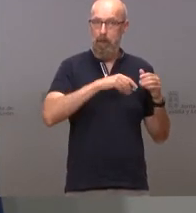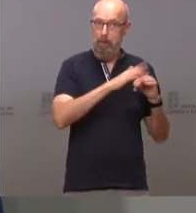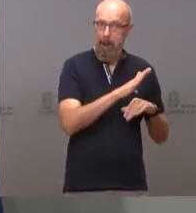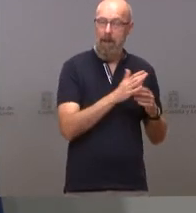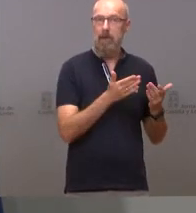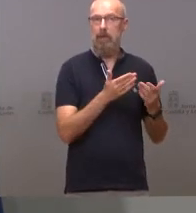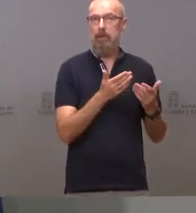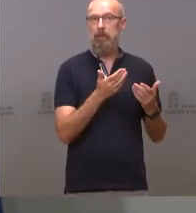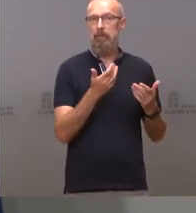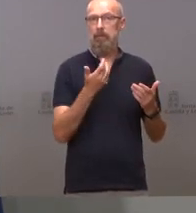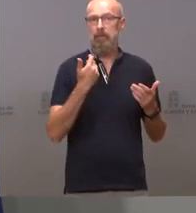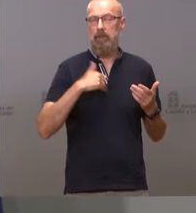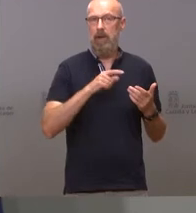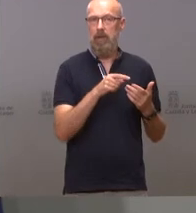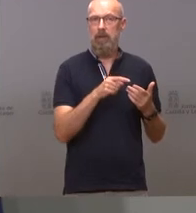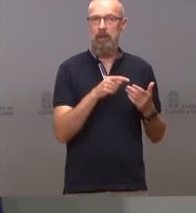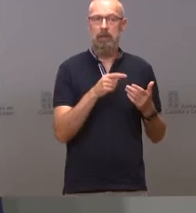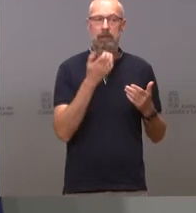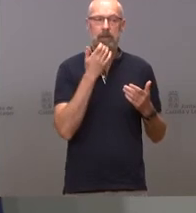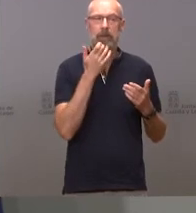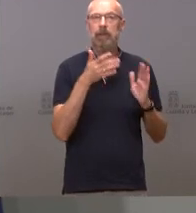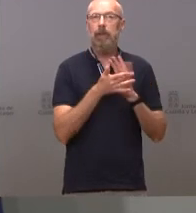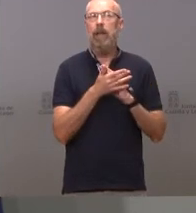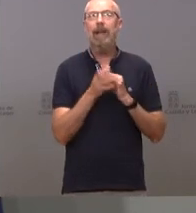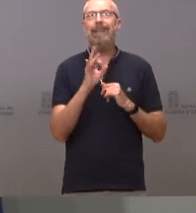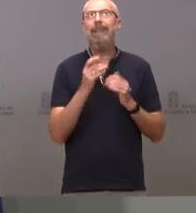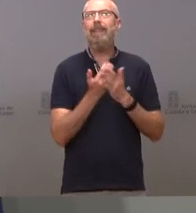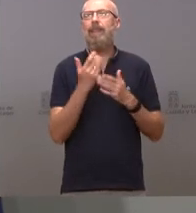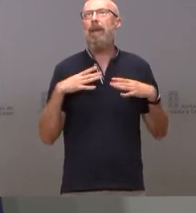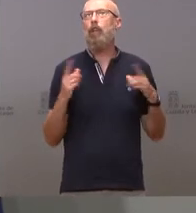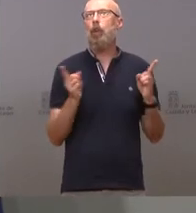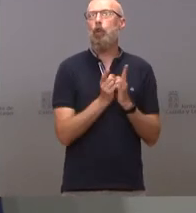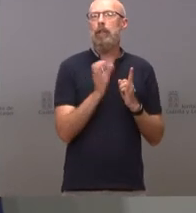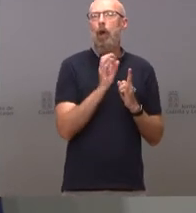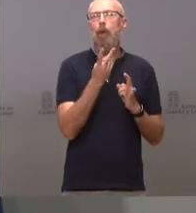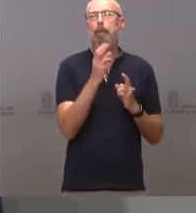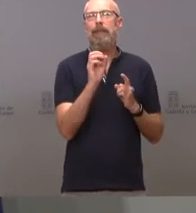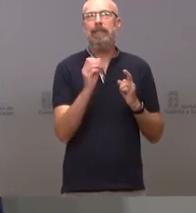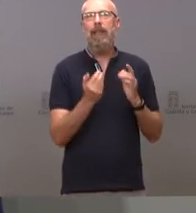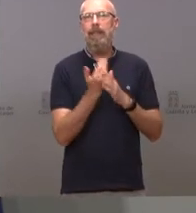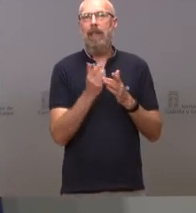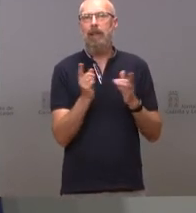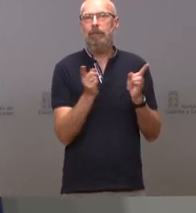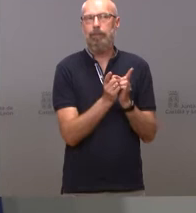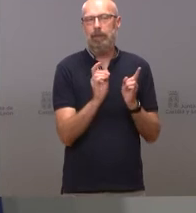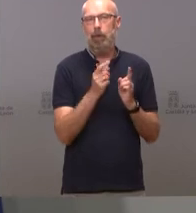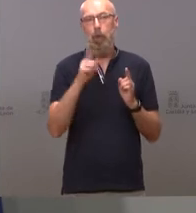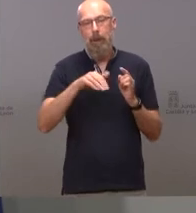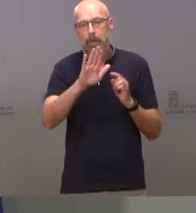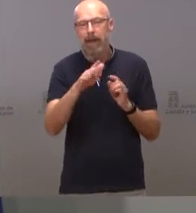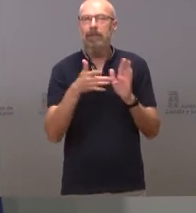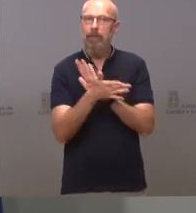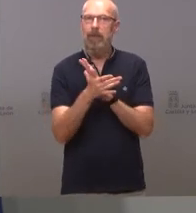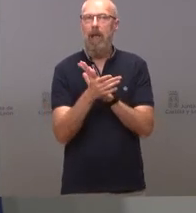es decir que el problema eso no es un desplazado de 15 días de vacaciones o de 20 días de vacaciones es un señor que cambia la